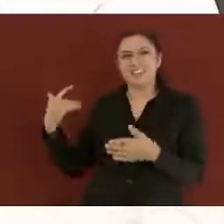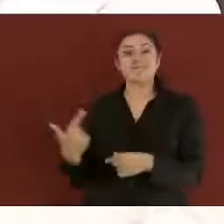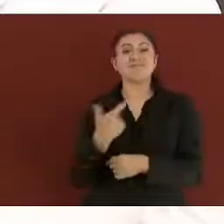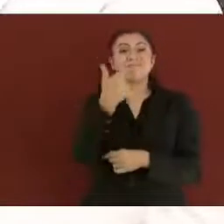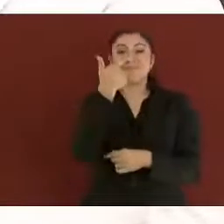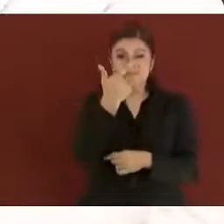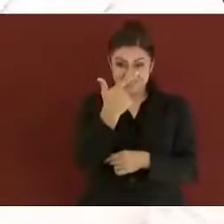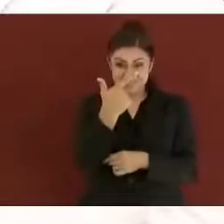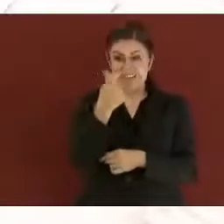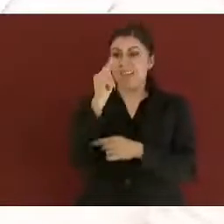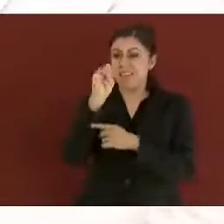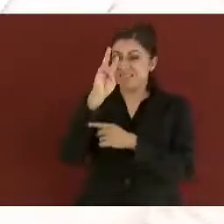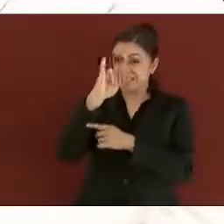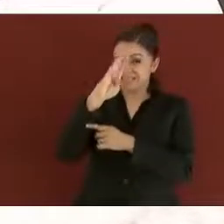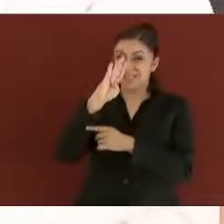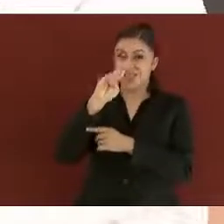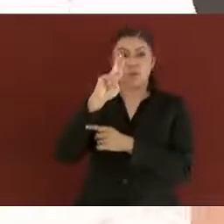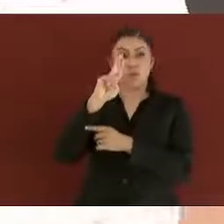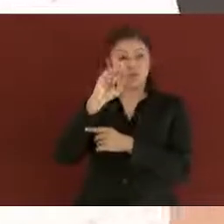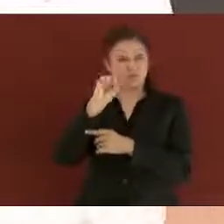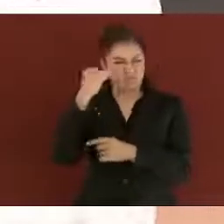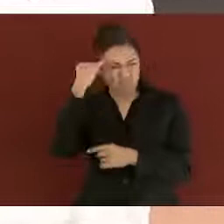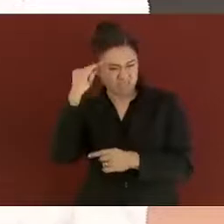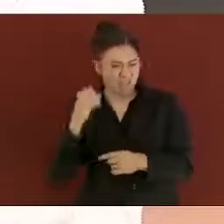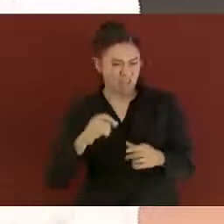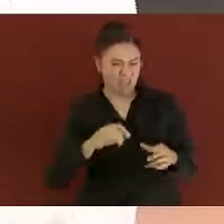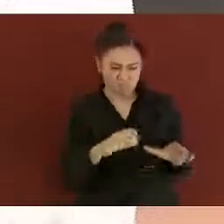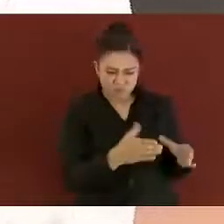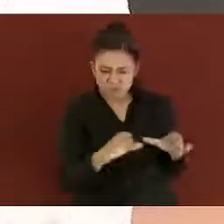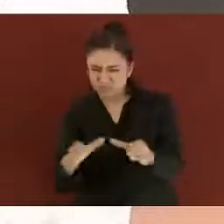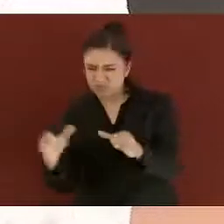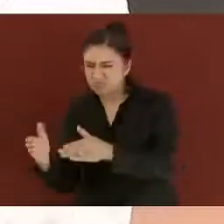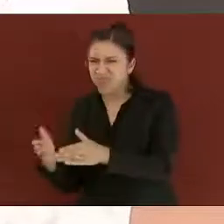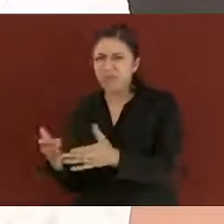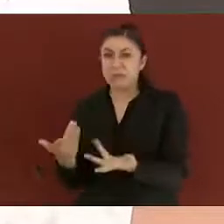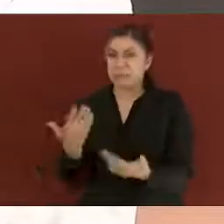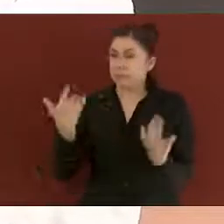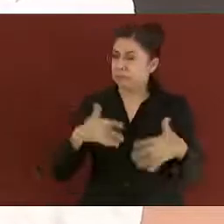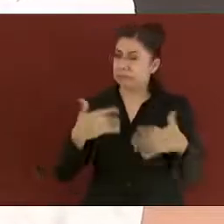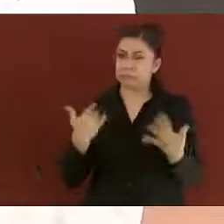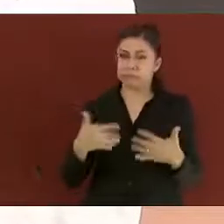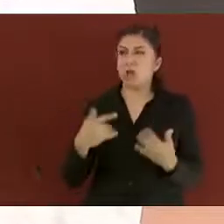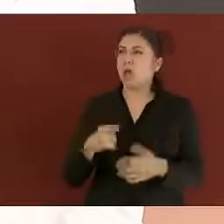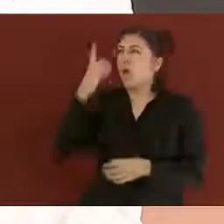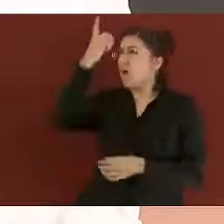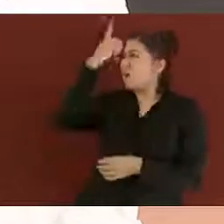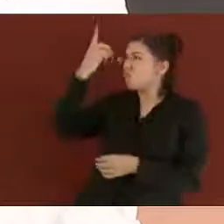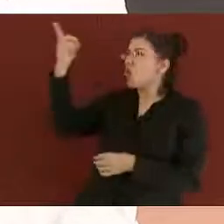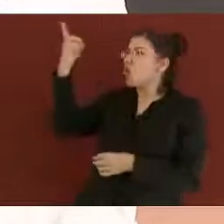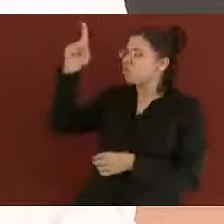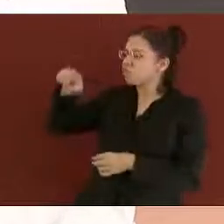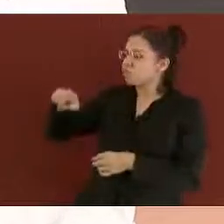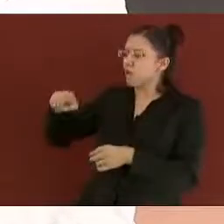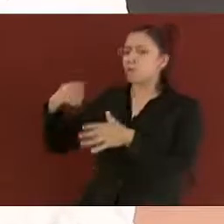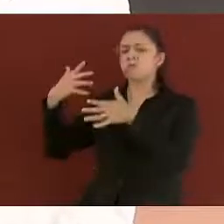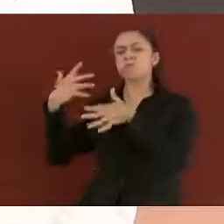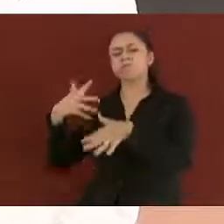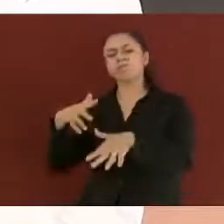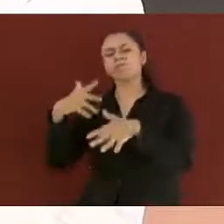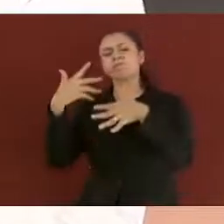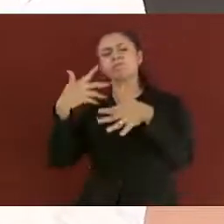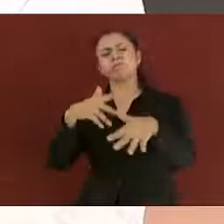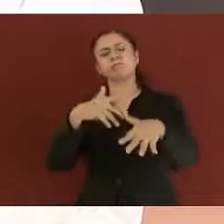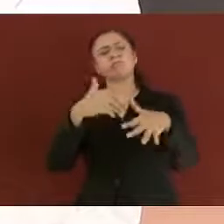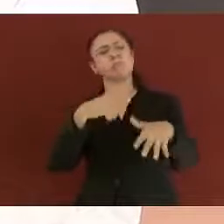nahuatlacas, que luego de más de 300 años de un peregrinar ordenado por su Dios, tuvo como destino final la